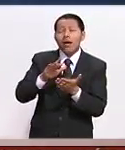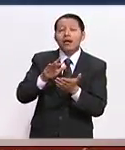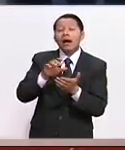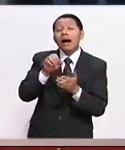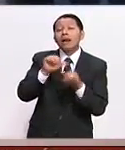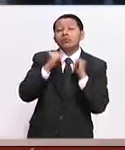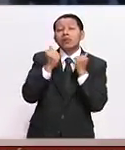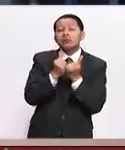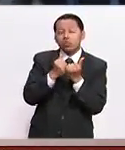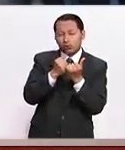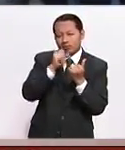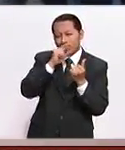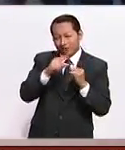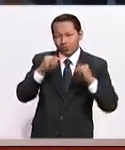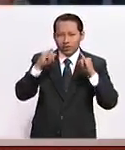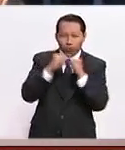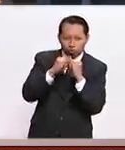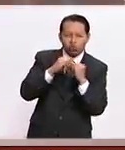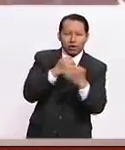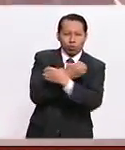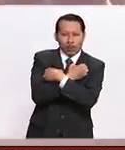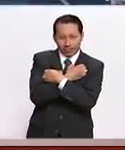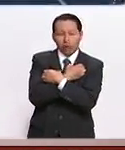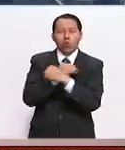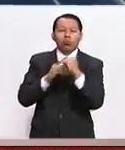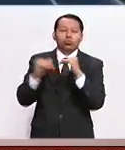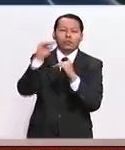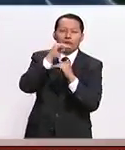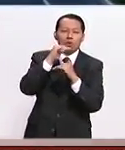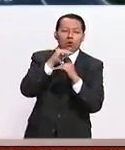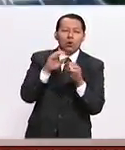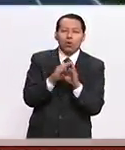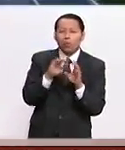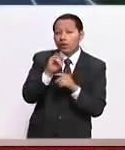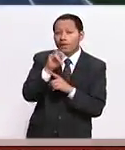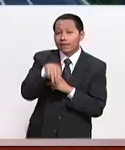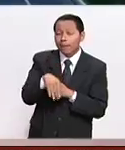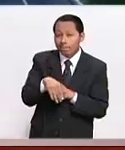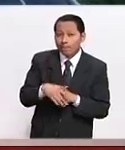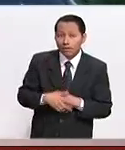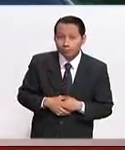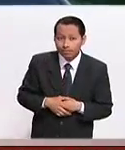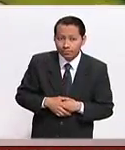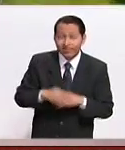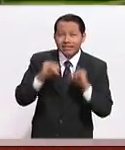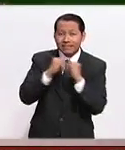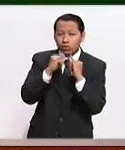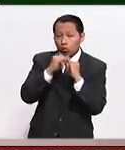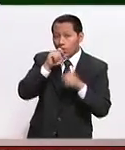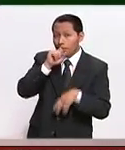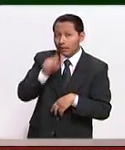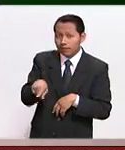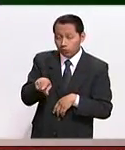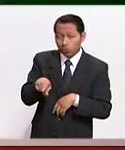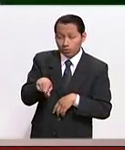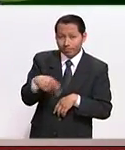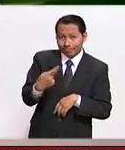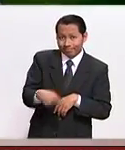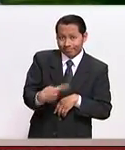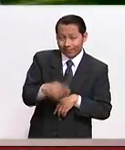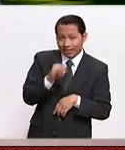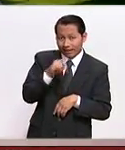Nacional de Universidades e Instituciones de Educación Superior, el ITAM, el Instituto Autónomo de México